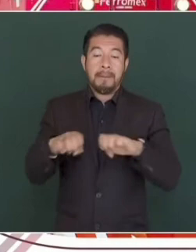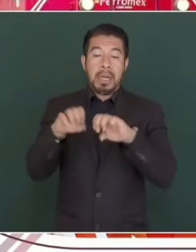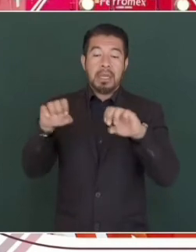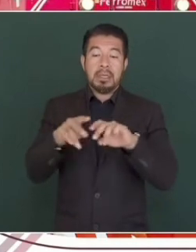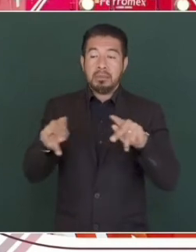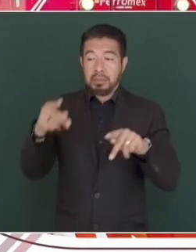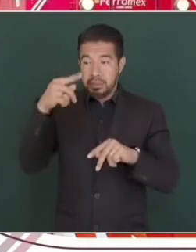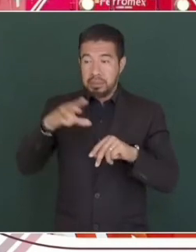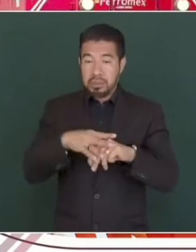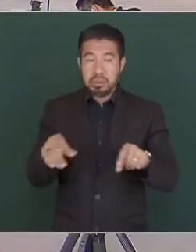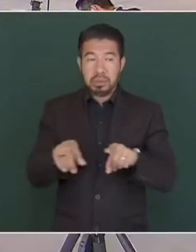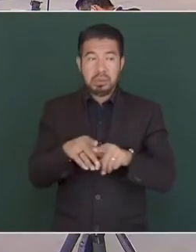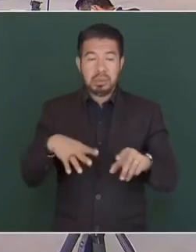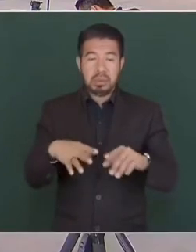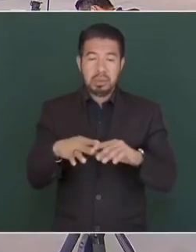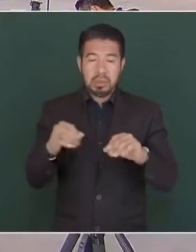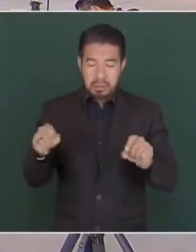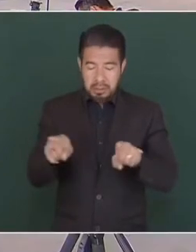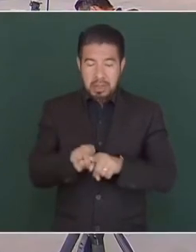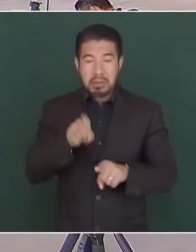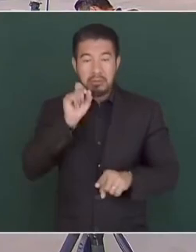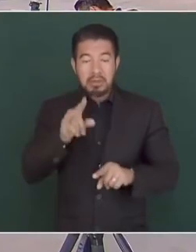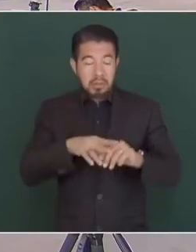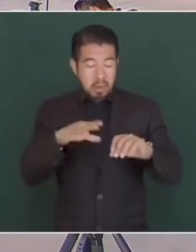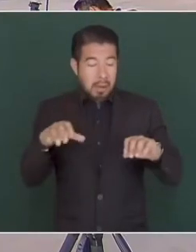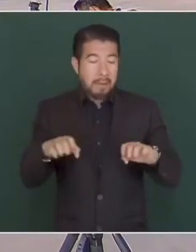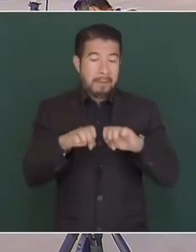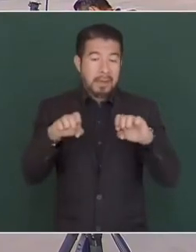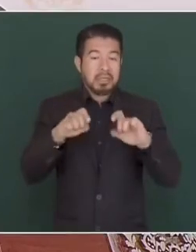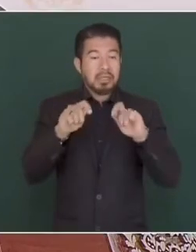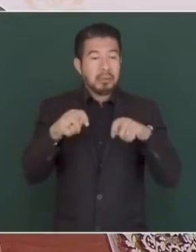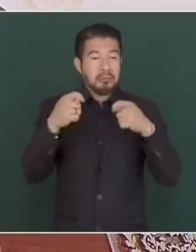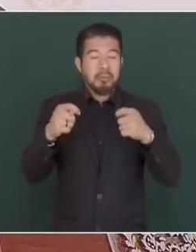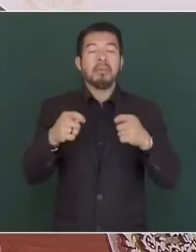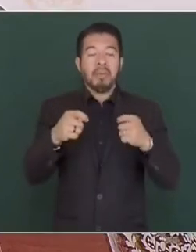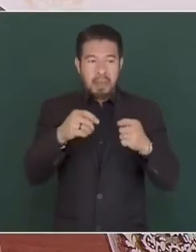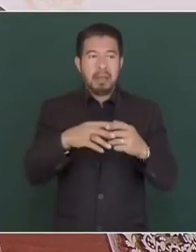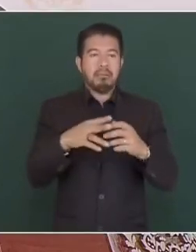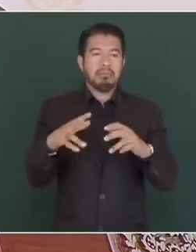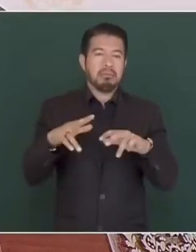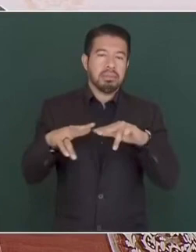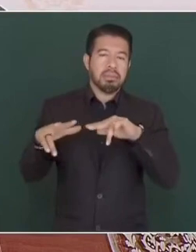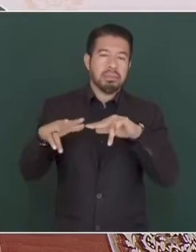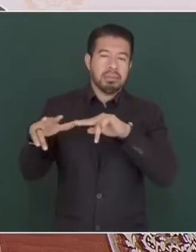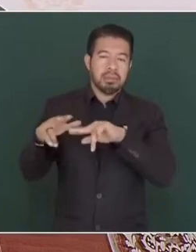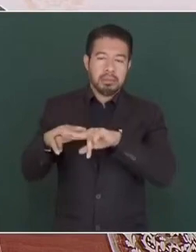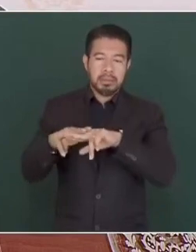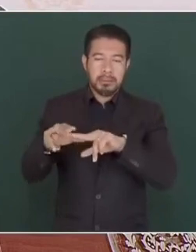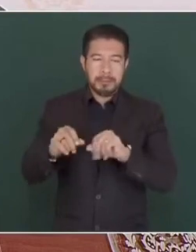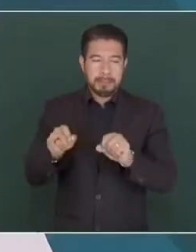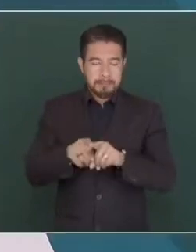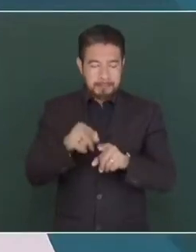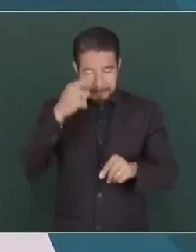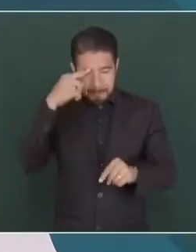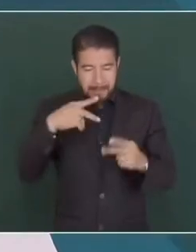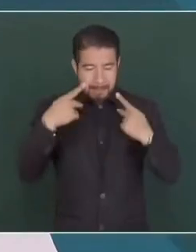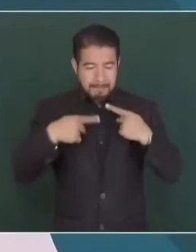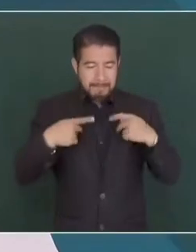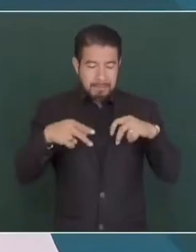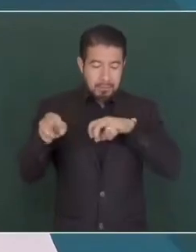transporte de pasajeros. La reforma es congruente con el marco jurídico vigente y con las condiciones establecidas en las